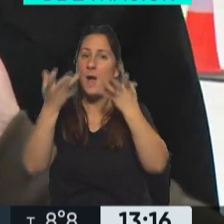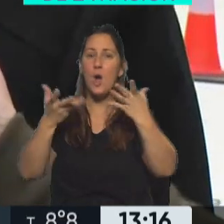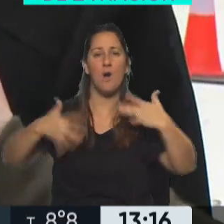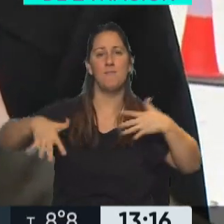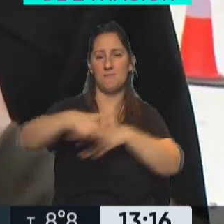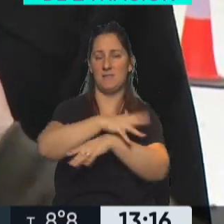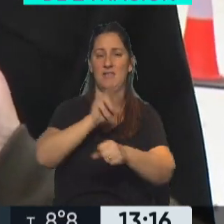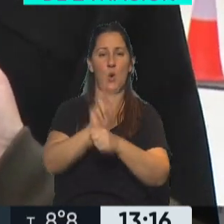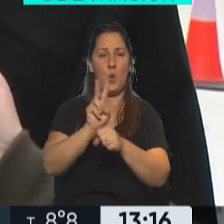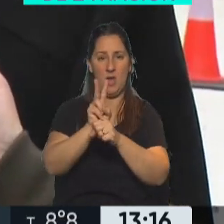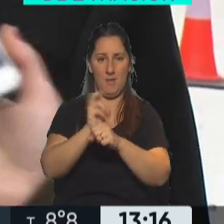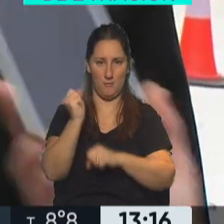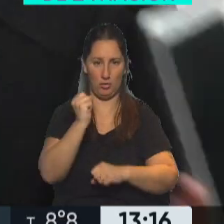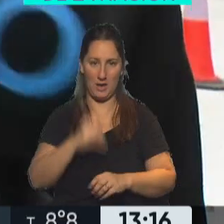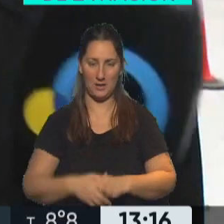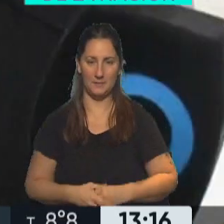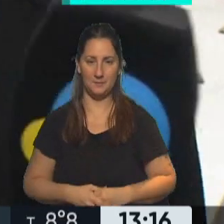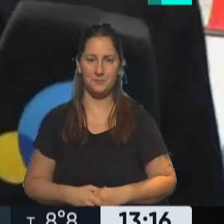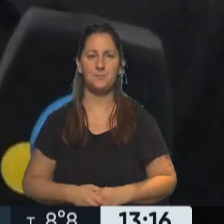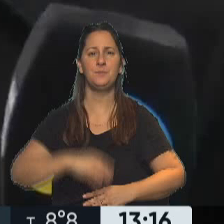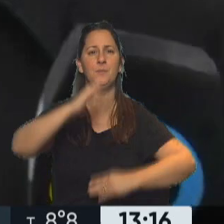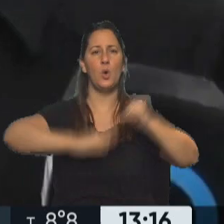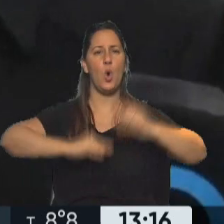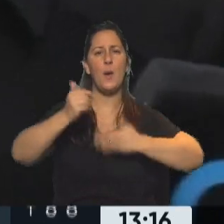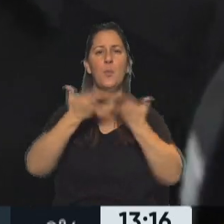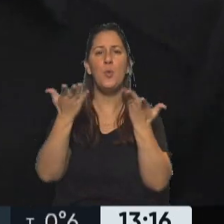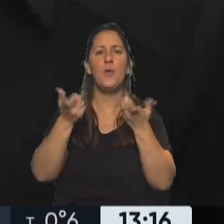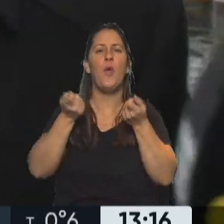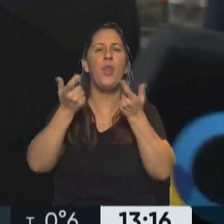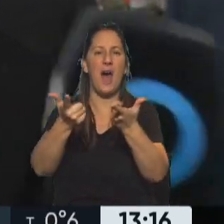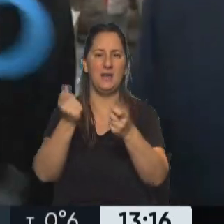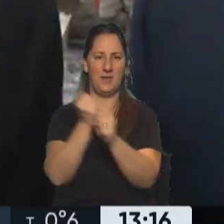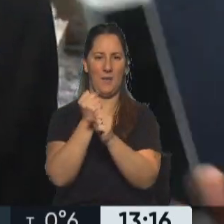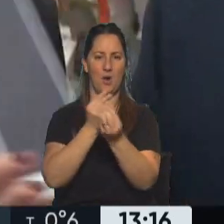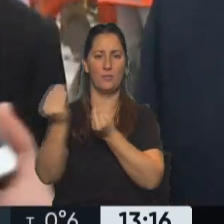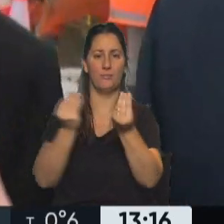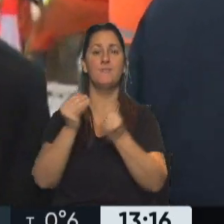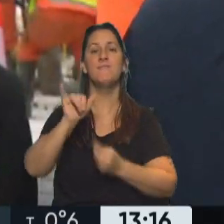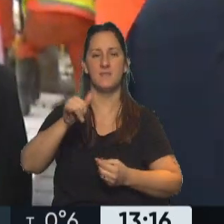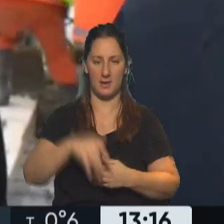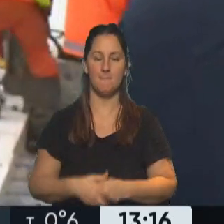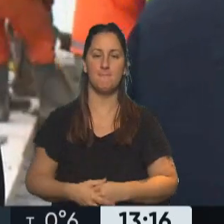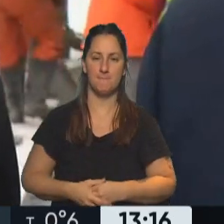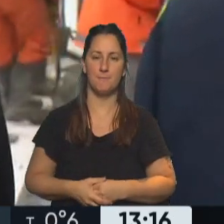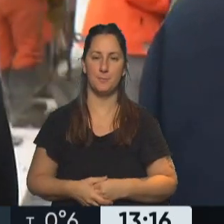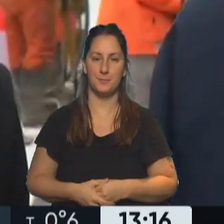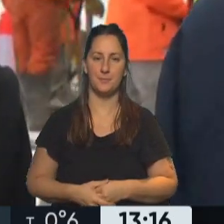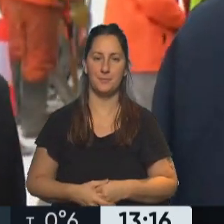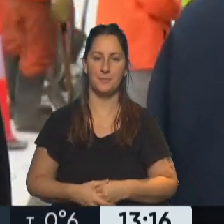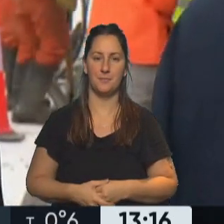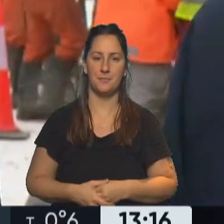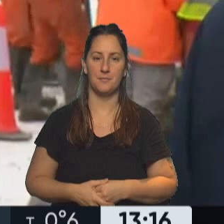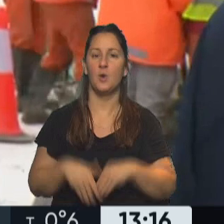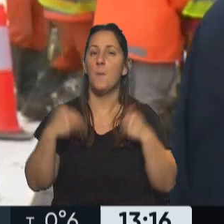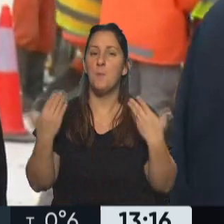a la seguridad urbana también. La obra pública entonces como generadora de trabajo, ¿no, Presidente? definitivamente. Y por